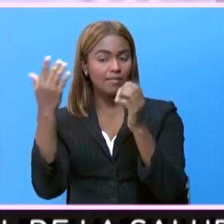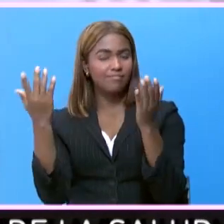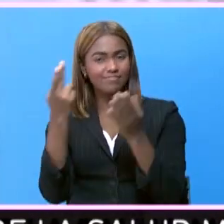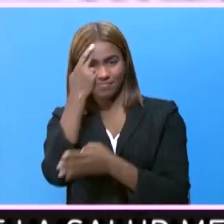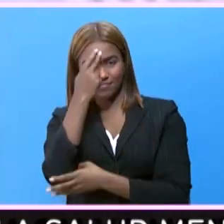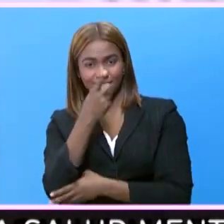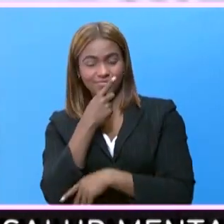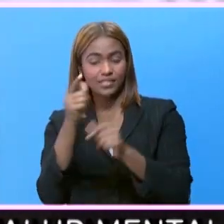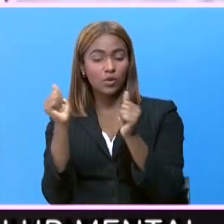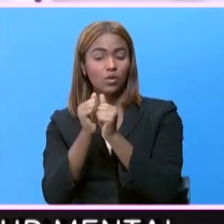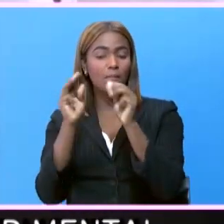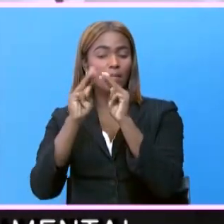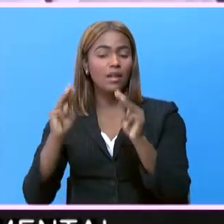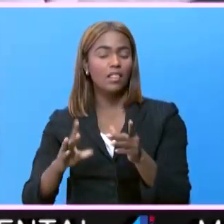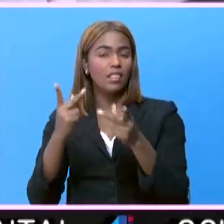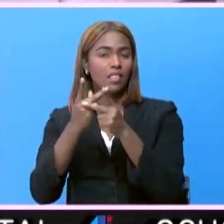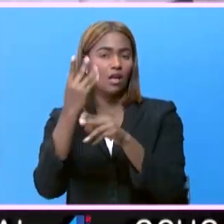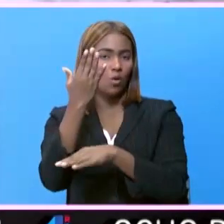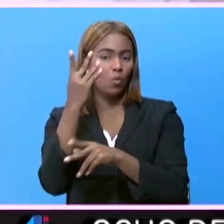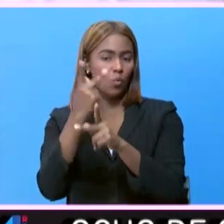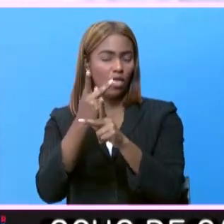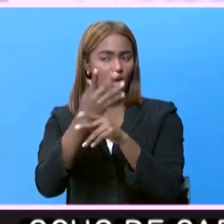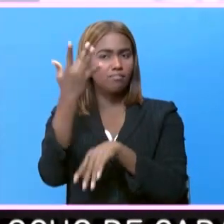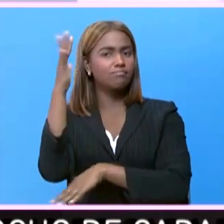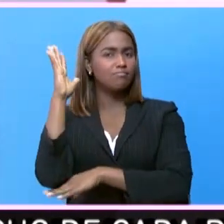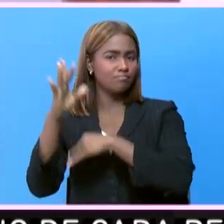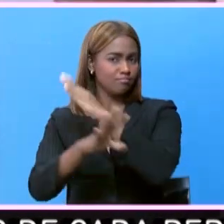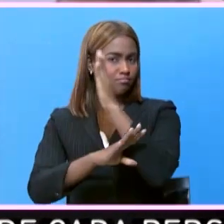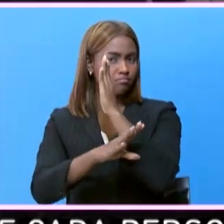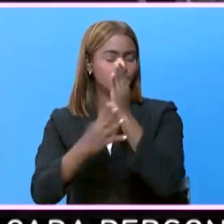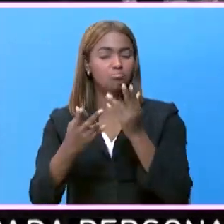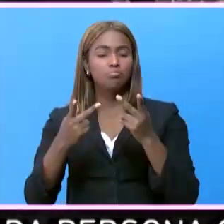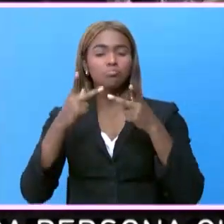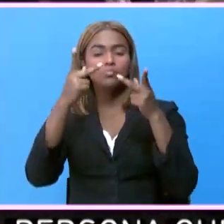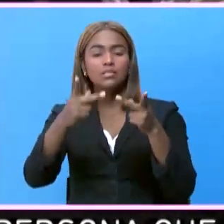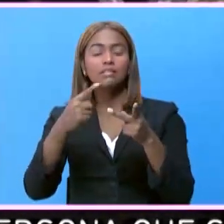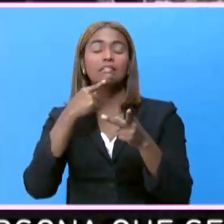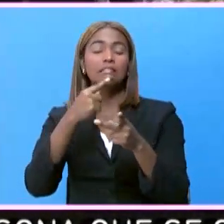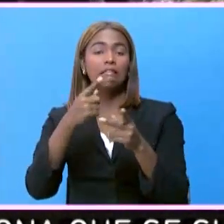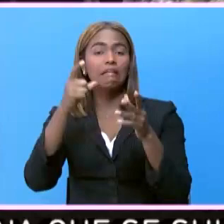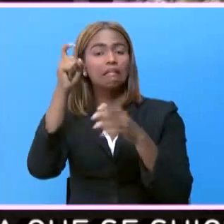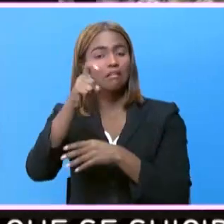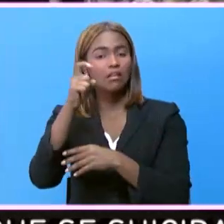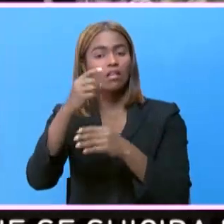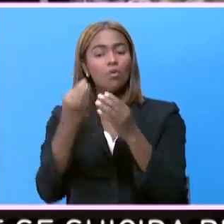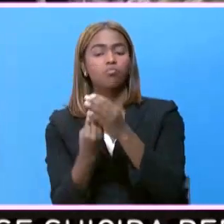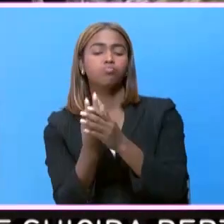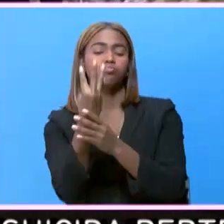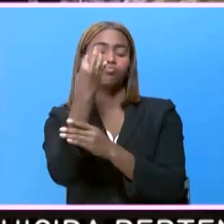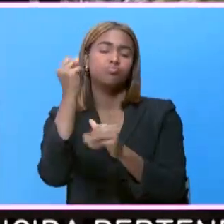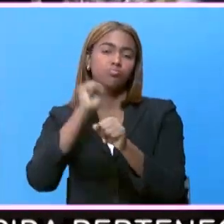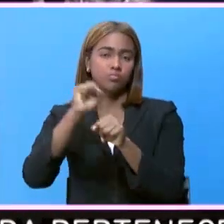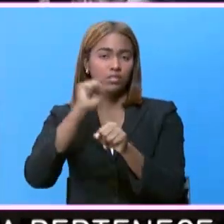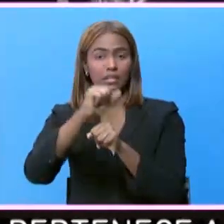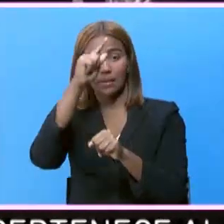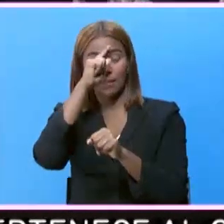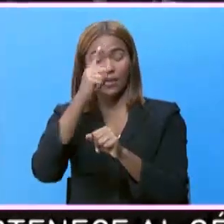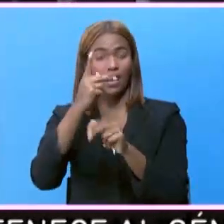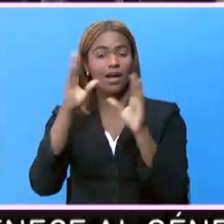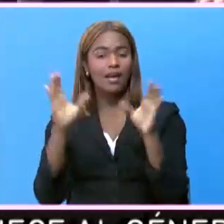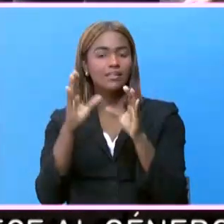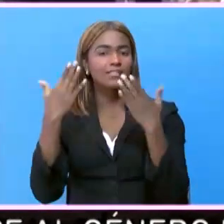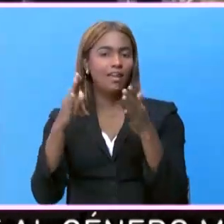República y el ministro de Medio Ambiente, Orlando Jorge Mera, resaltaron la necesidad de jornadas de reforestación como las